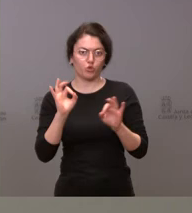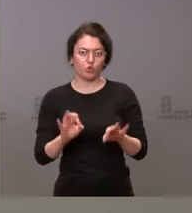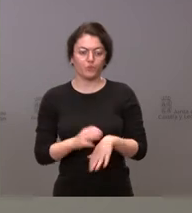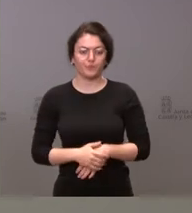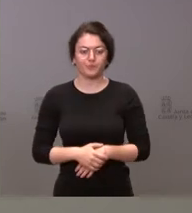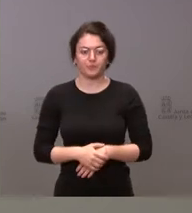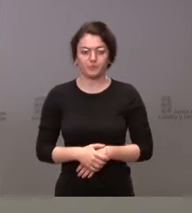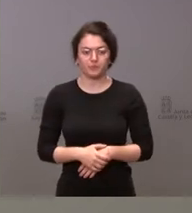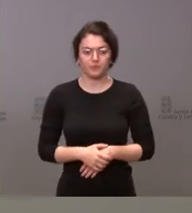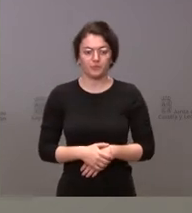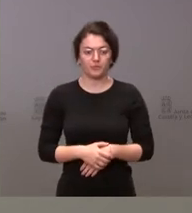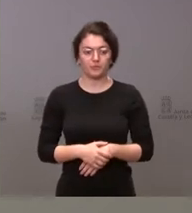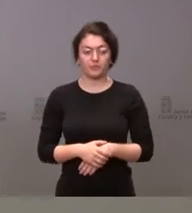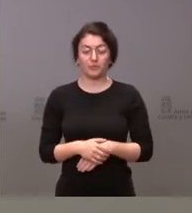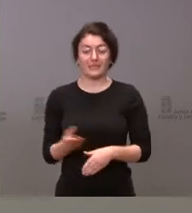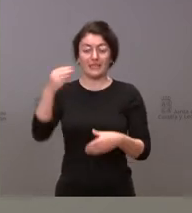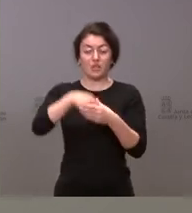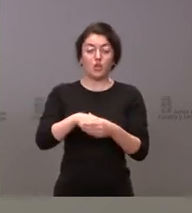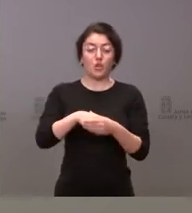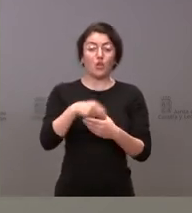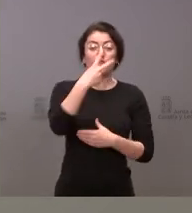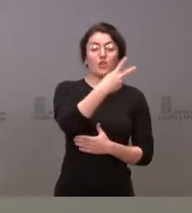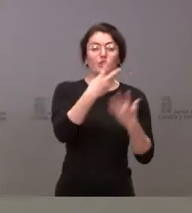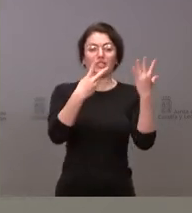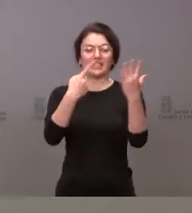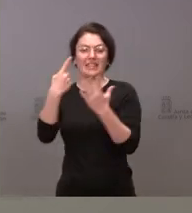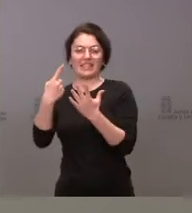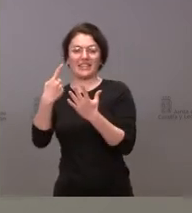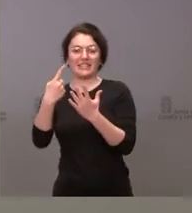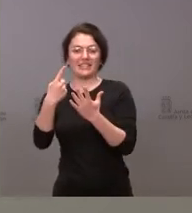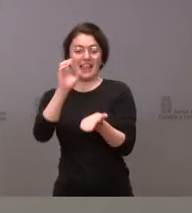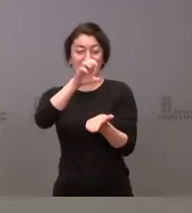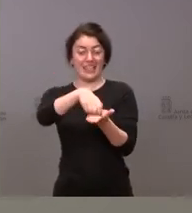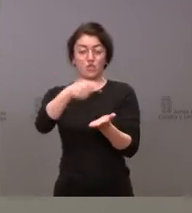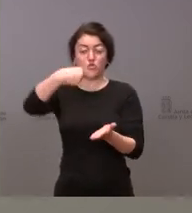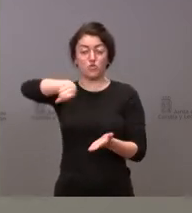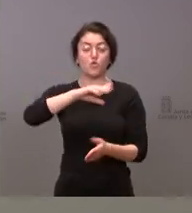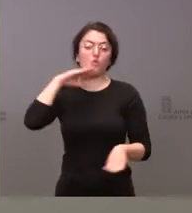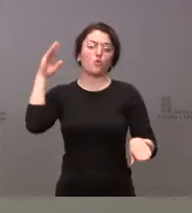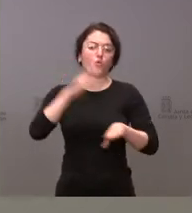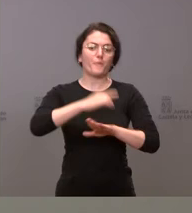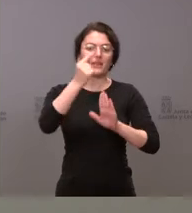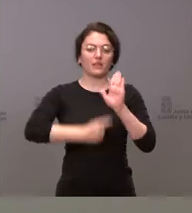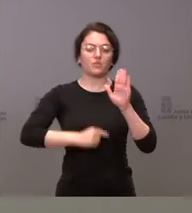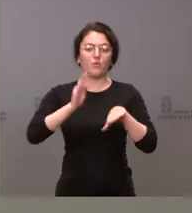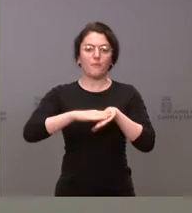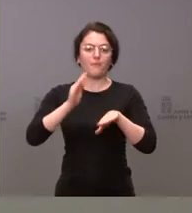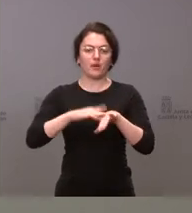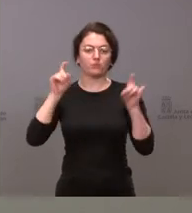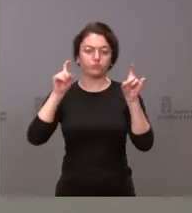los que están incluidos, los 276, son centros que cumplen todos los requisitos para poder impartir esa educación infantil.